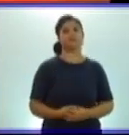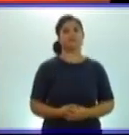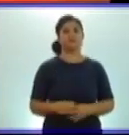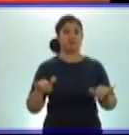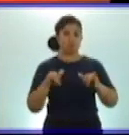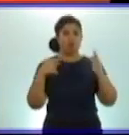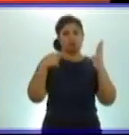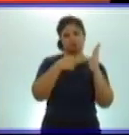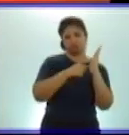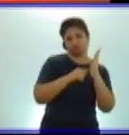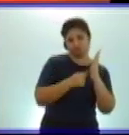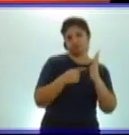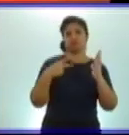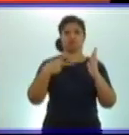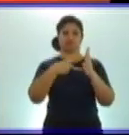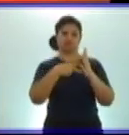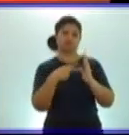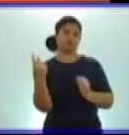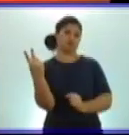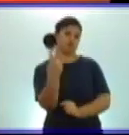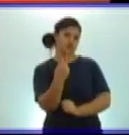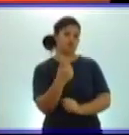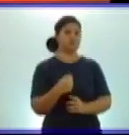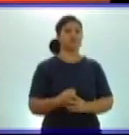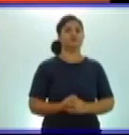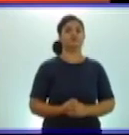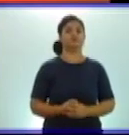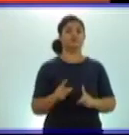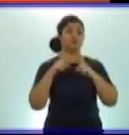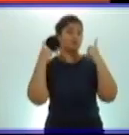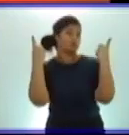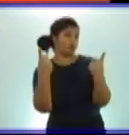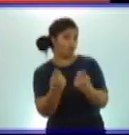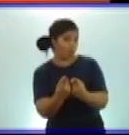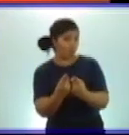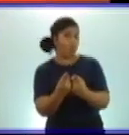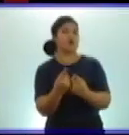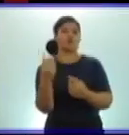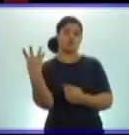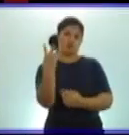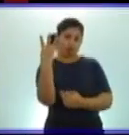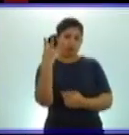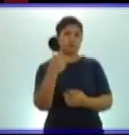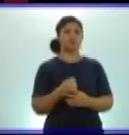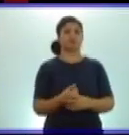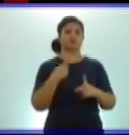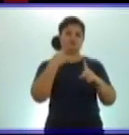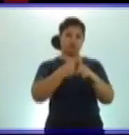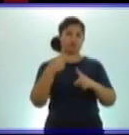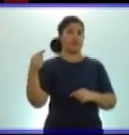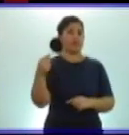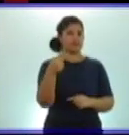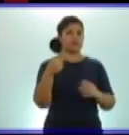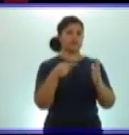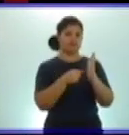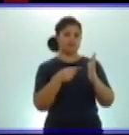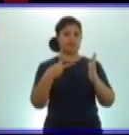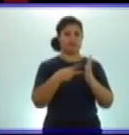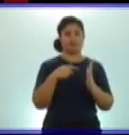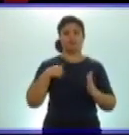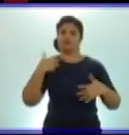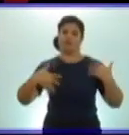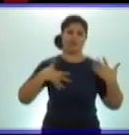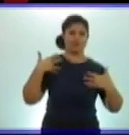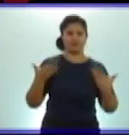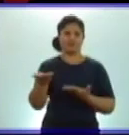aparecen en la última página del libro de texto de todos ustedes. Bueno, muy contenta de haber compartido esta